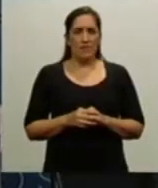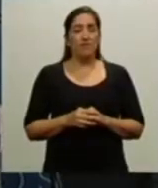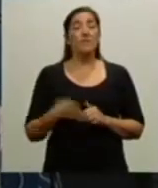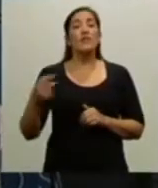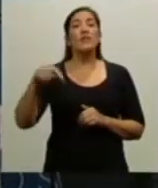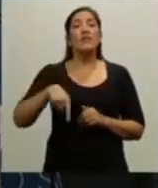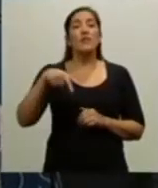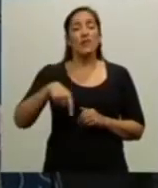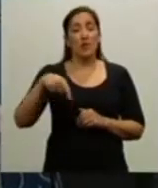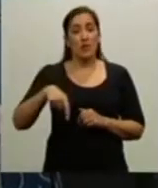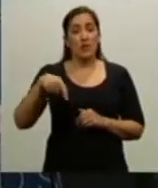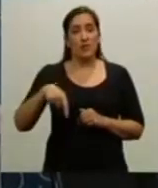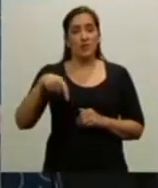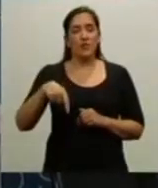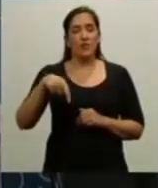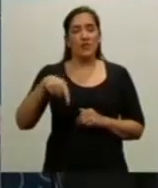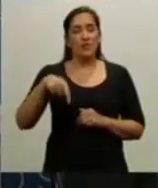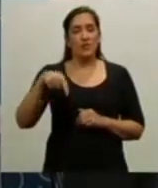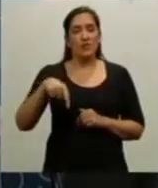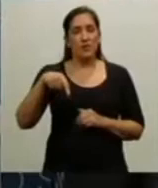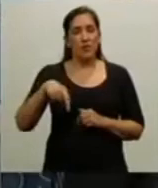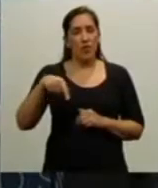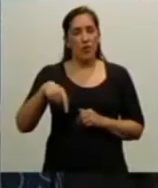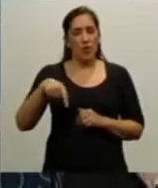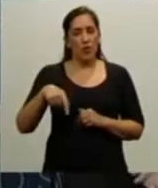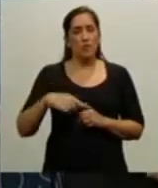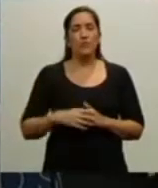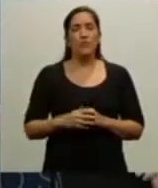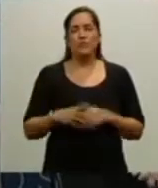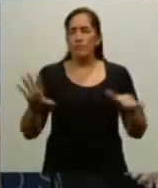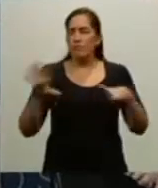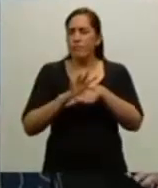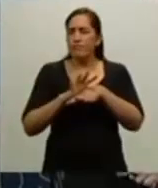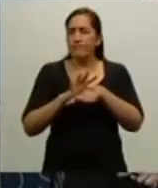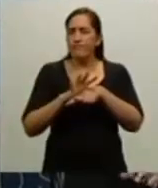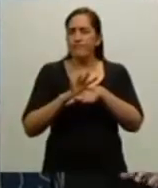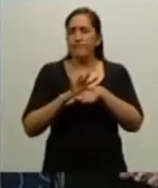hoy hace exactamente